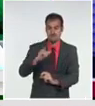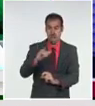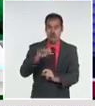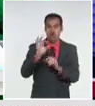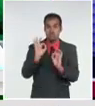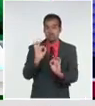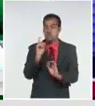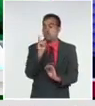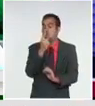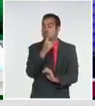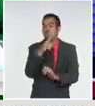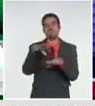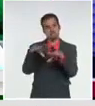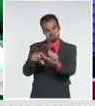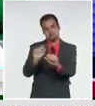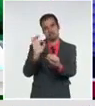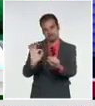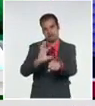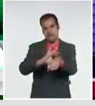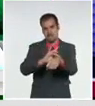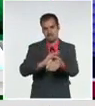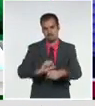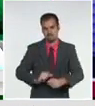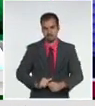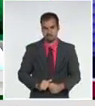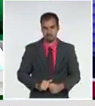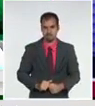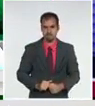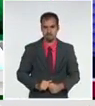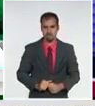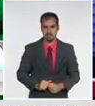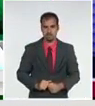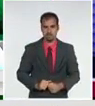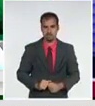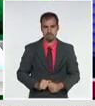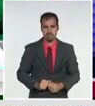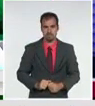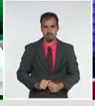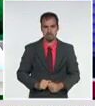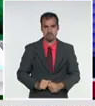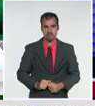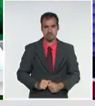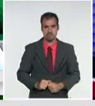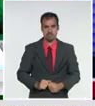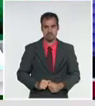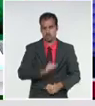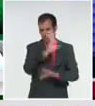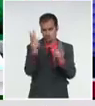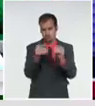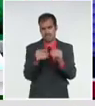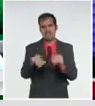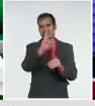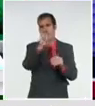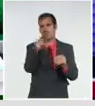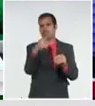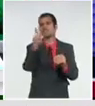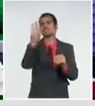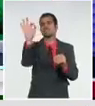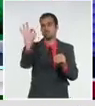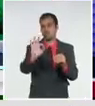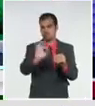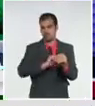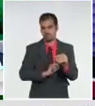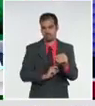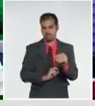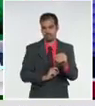el diagnóstico. Ya en el acumulado del inicio de la pandemia, el 6,3% de todos los diagnosticados en